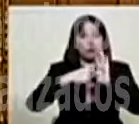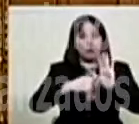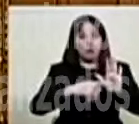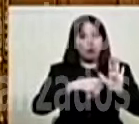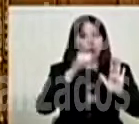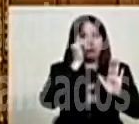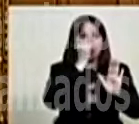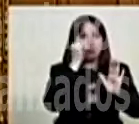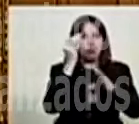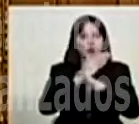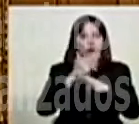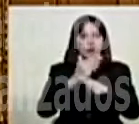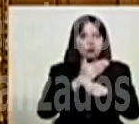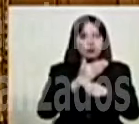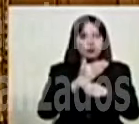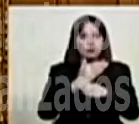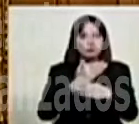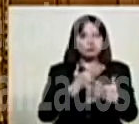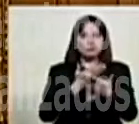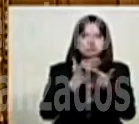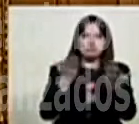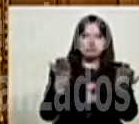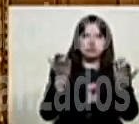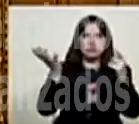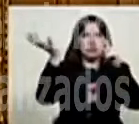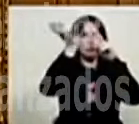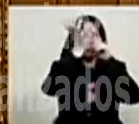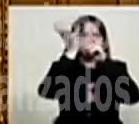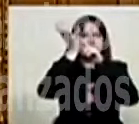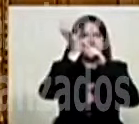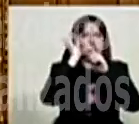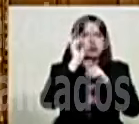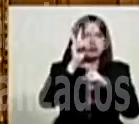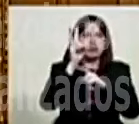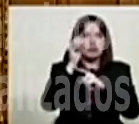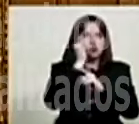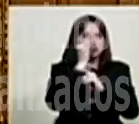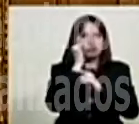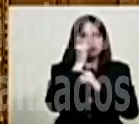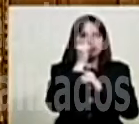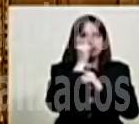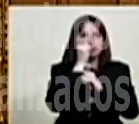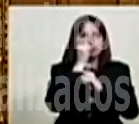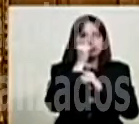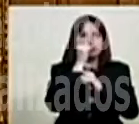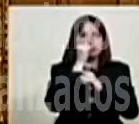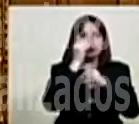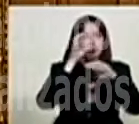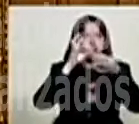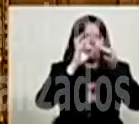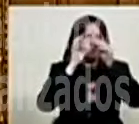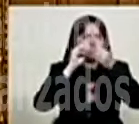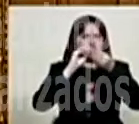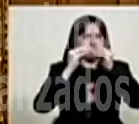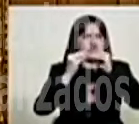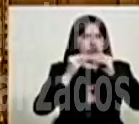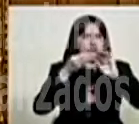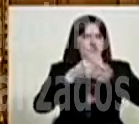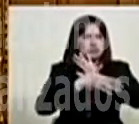compartir, este dron formaba parte de una operación general.